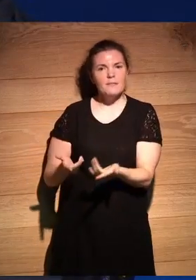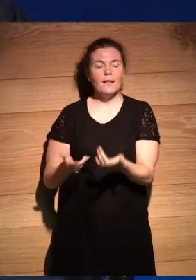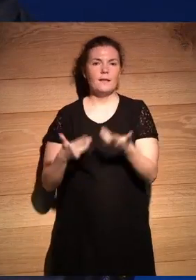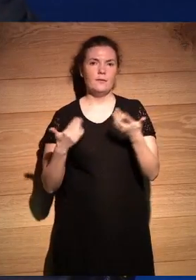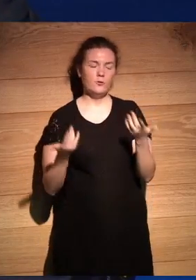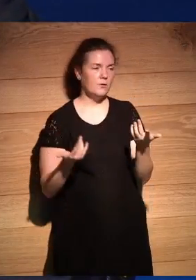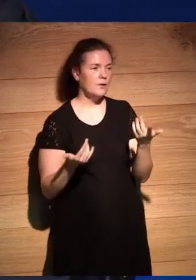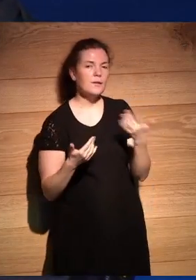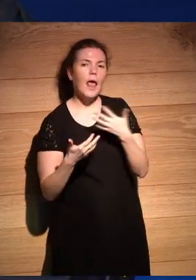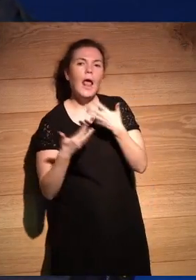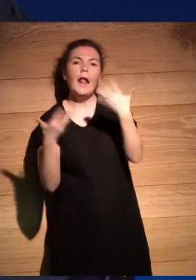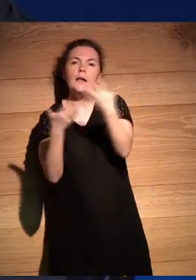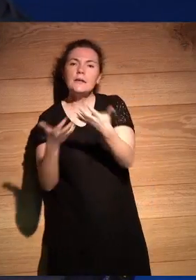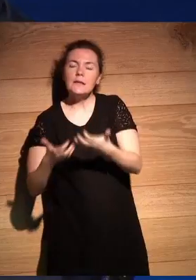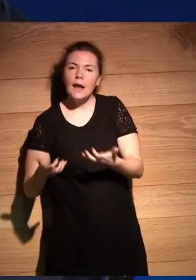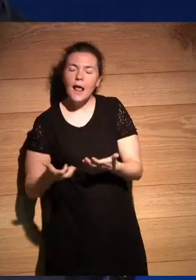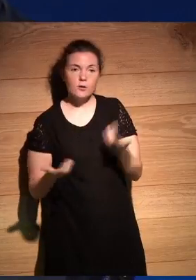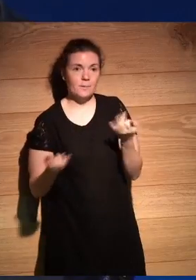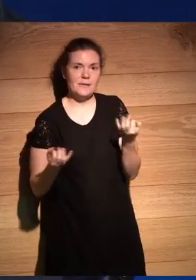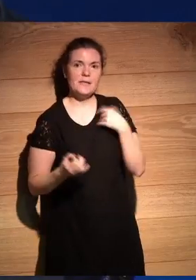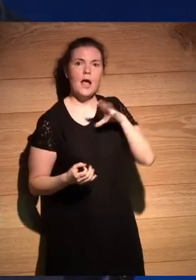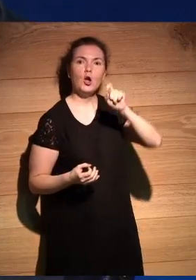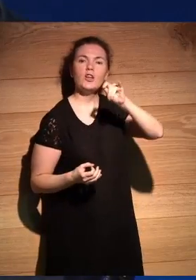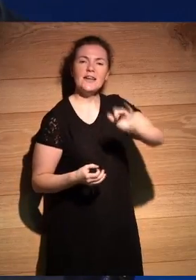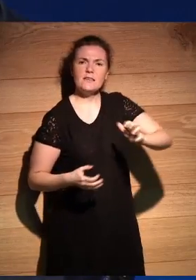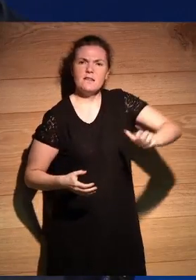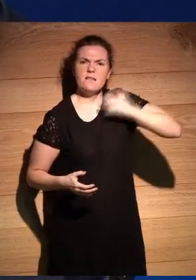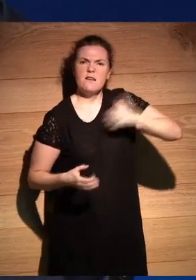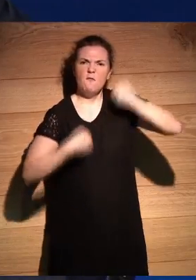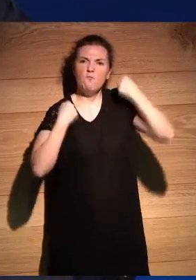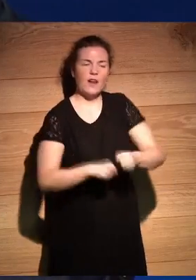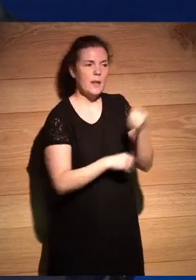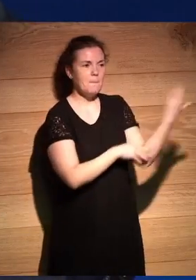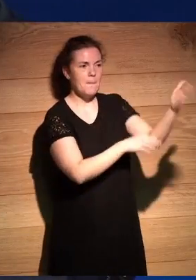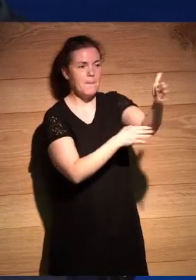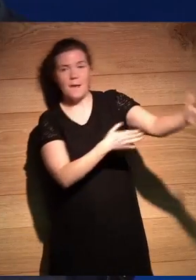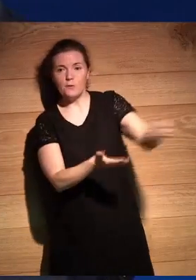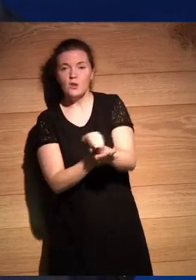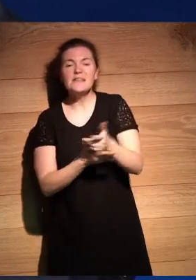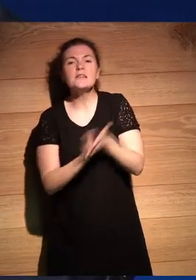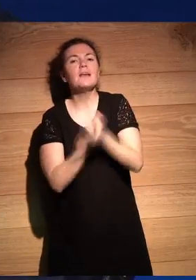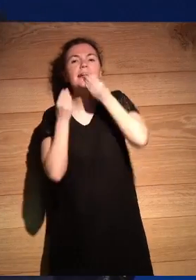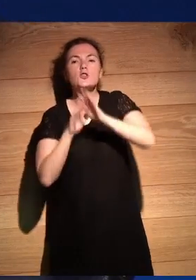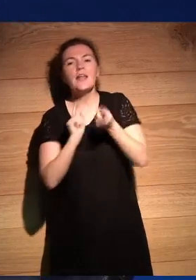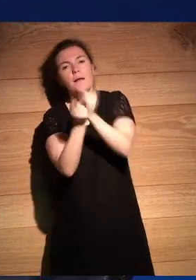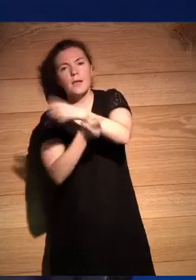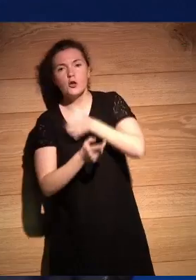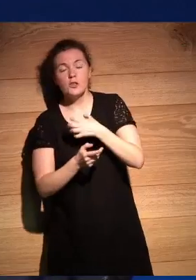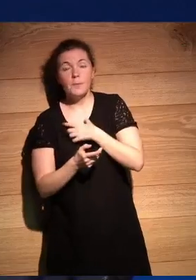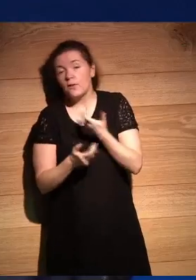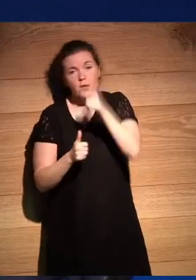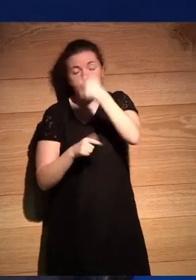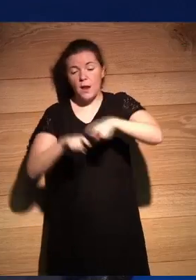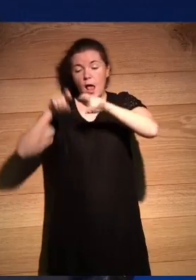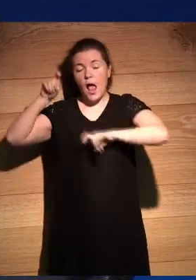y el relato termina que claro Cortés se enoja tanto que los destruye ¿no? o que la historia no se puede cambiar y este hombre vuelve al presente y se divorcia